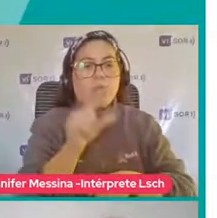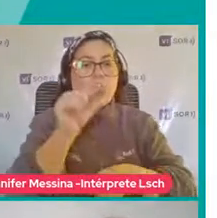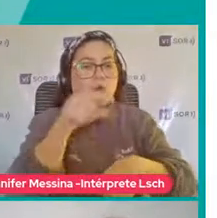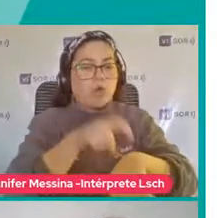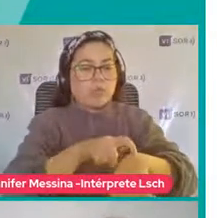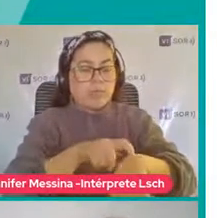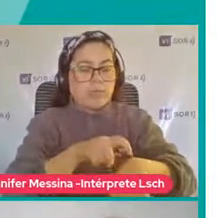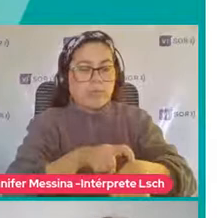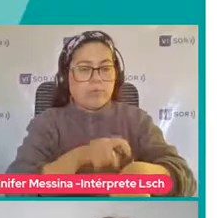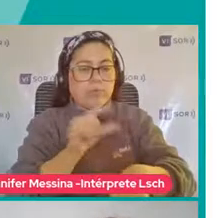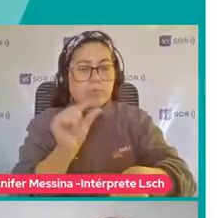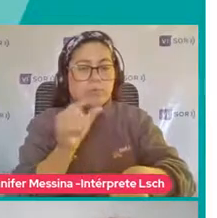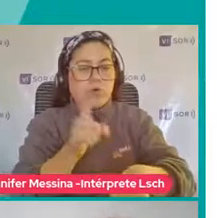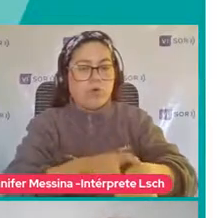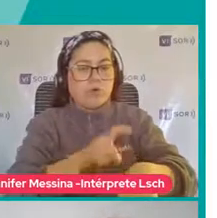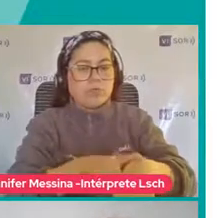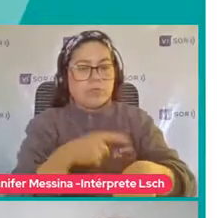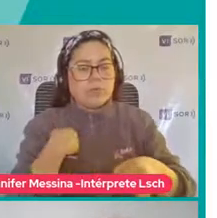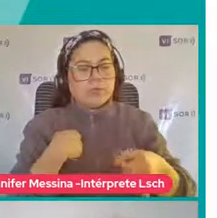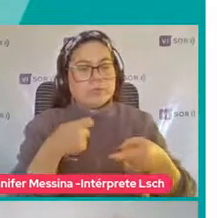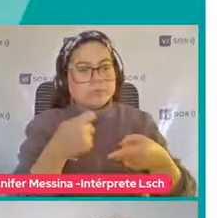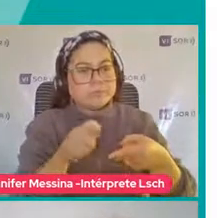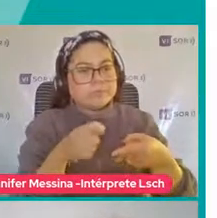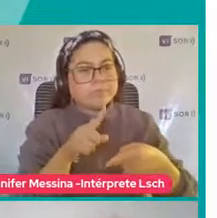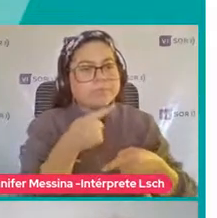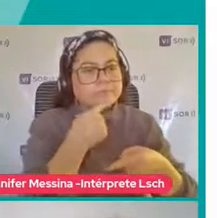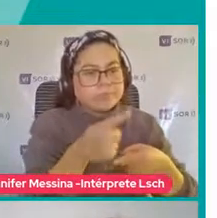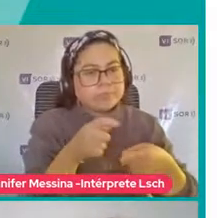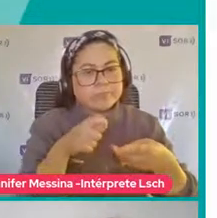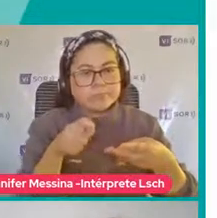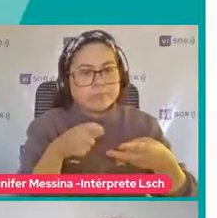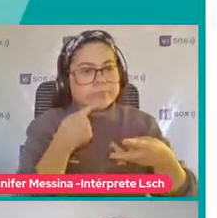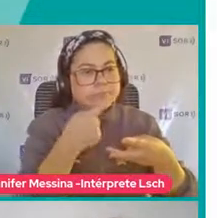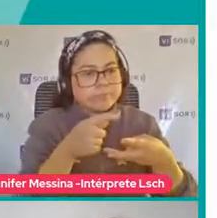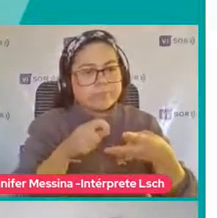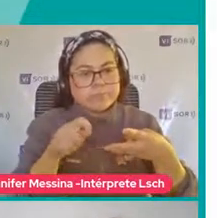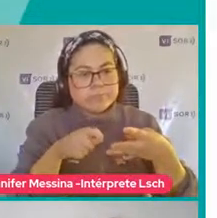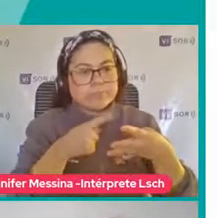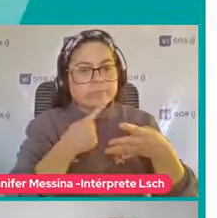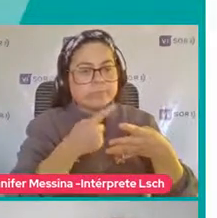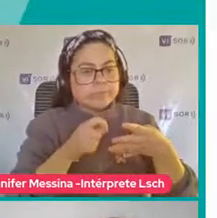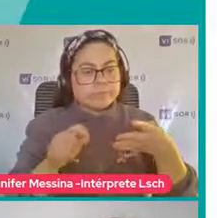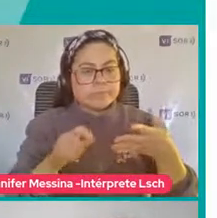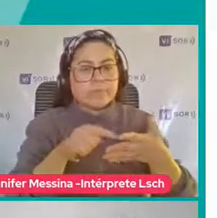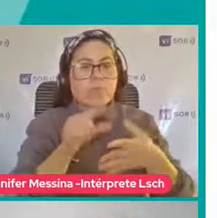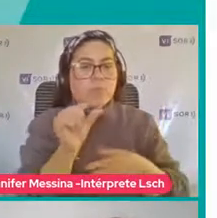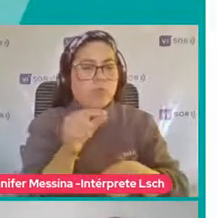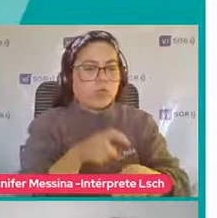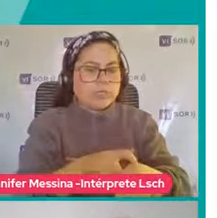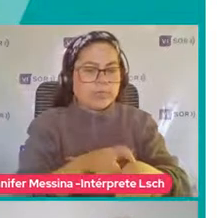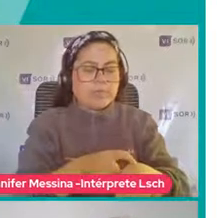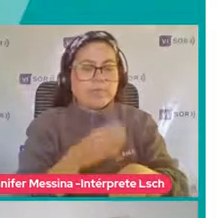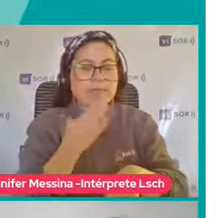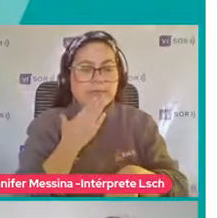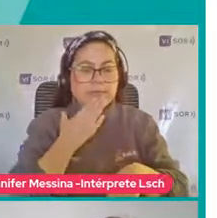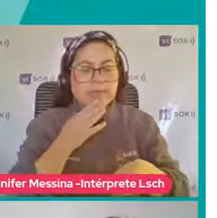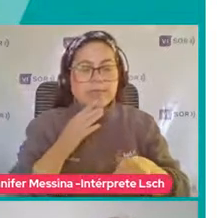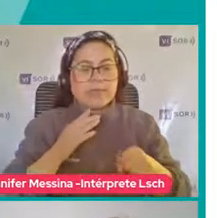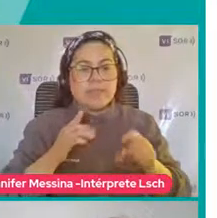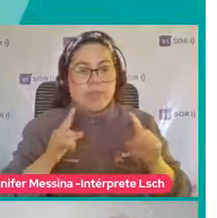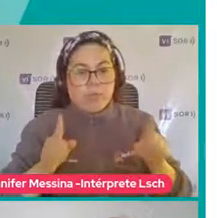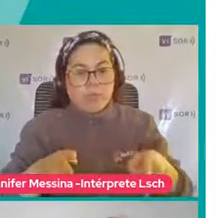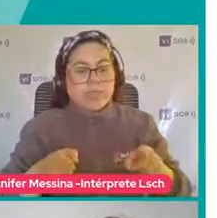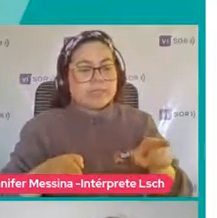O sea Es poco tiempo El que yo tengo que estar Con un otro Para poder pasarla Y Esto ojo Que nos va a dar La